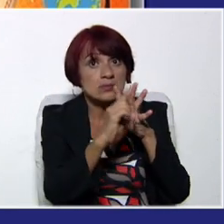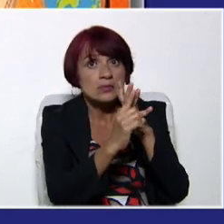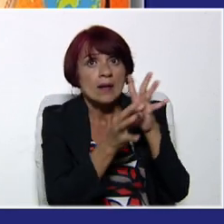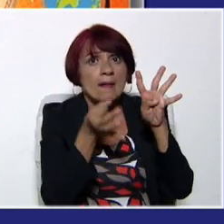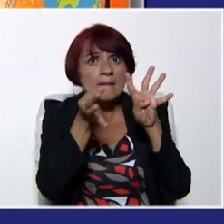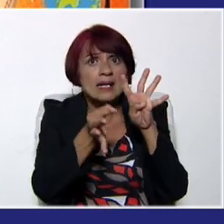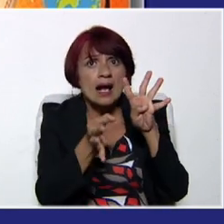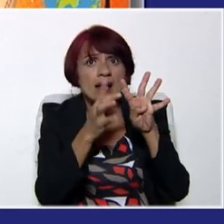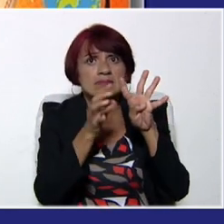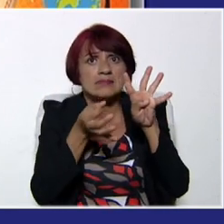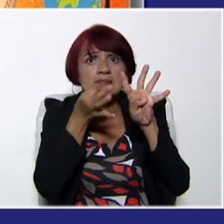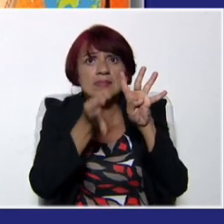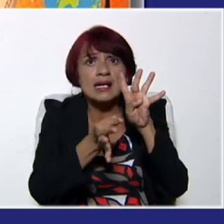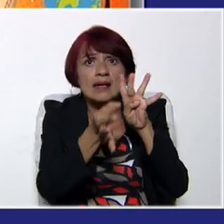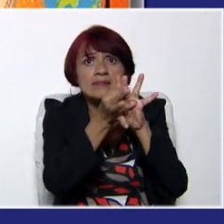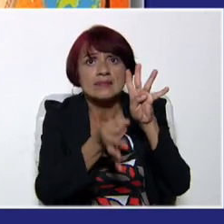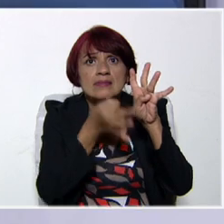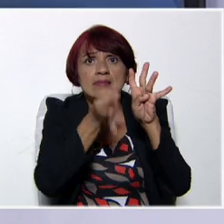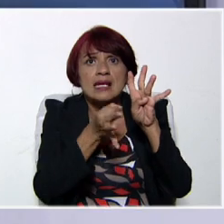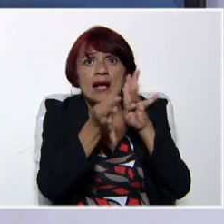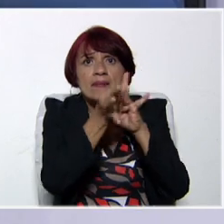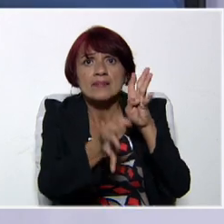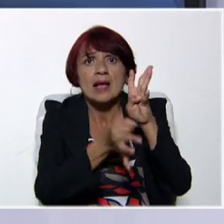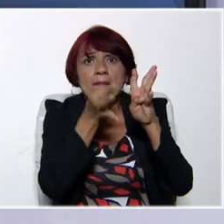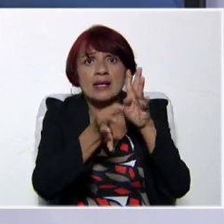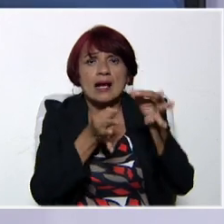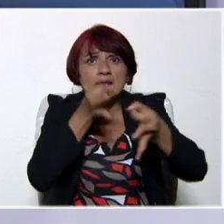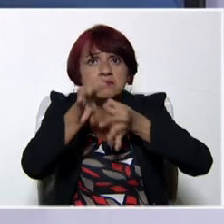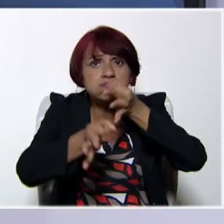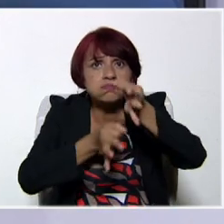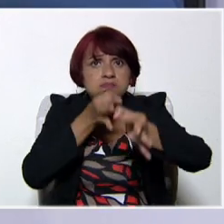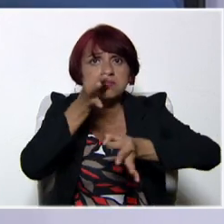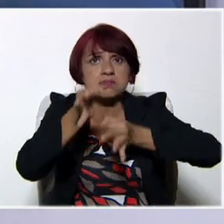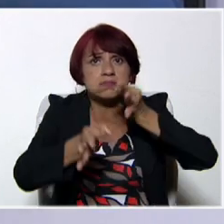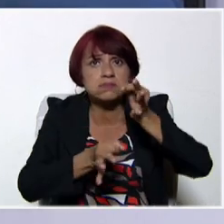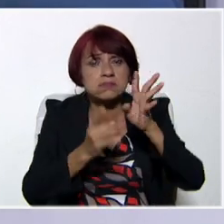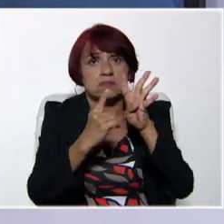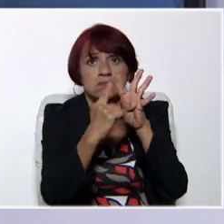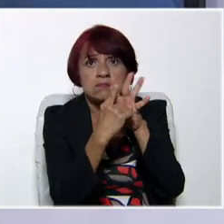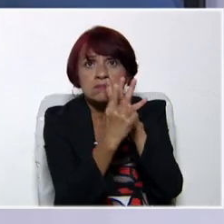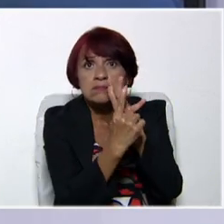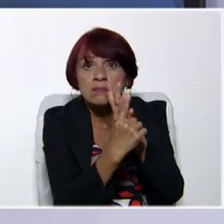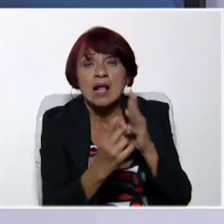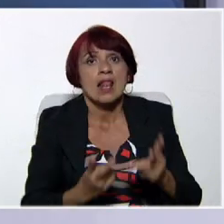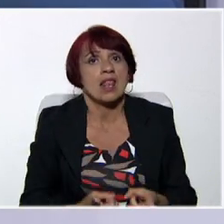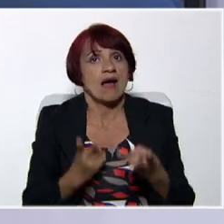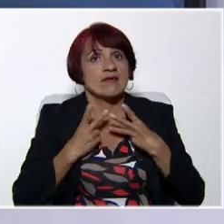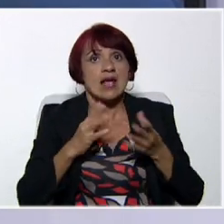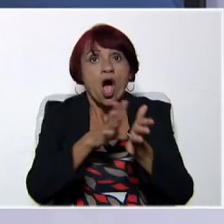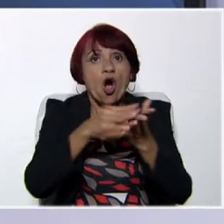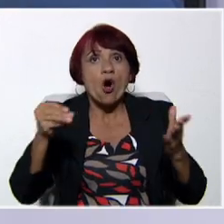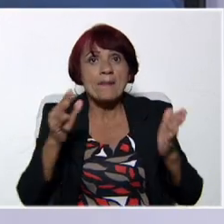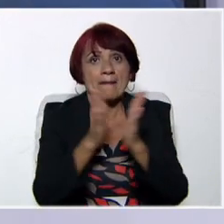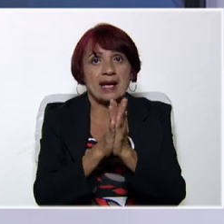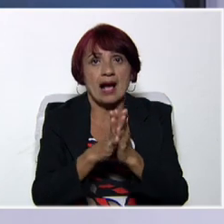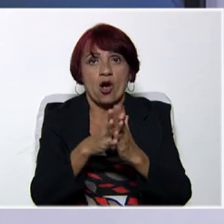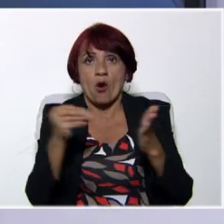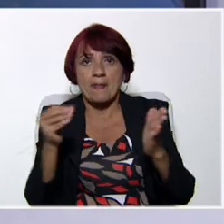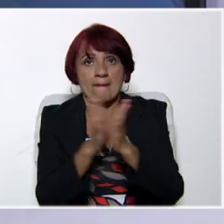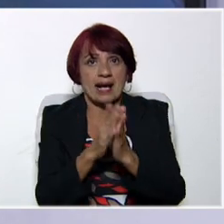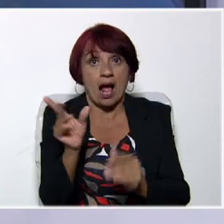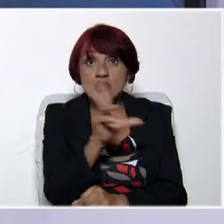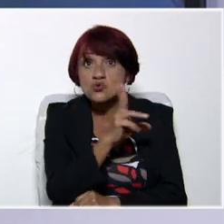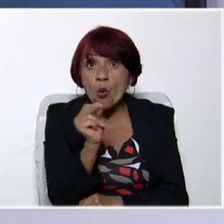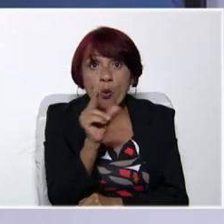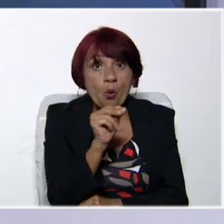mencionas cada una de las capacidades físicas y las explicas. La idea no es que copies y pegues, la idea es que le